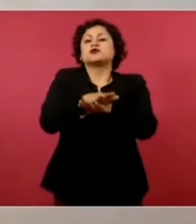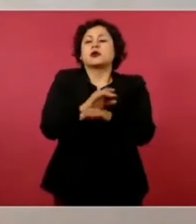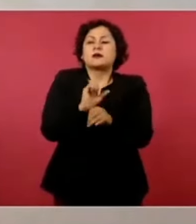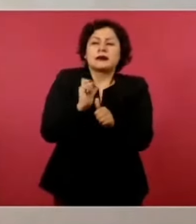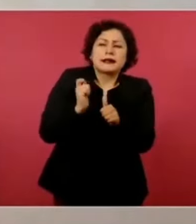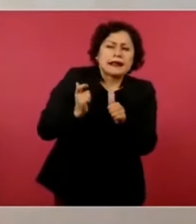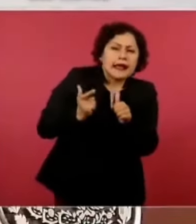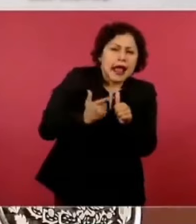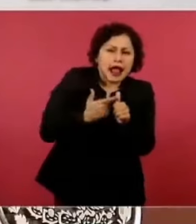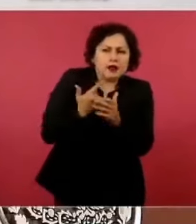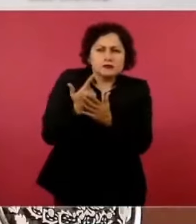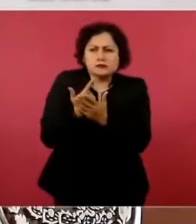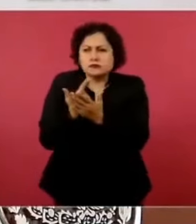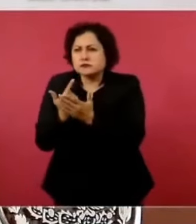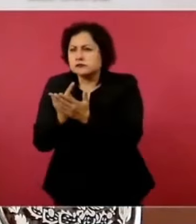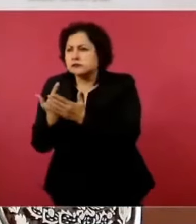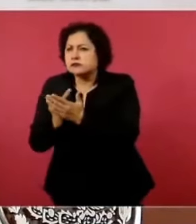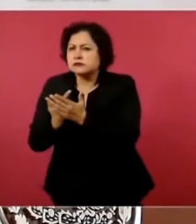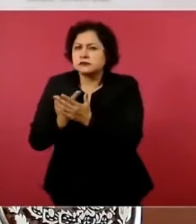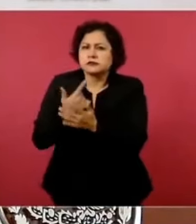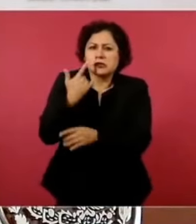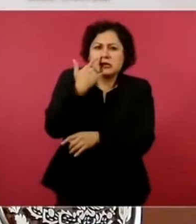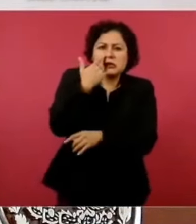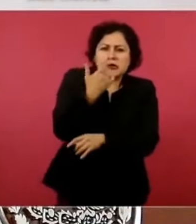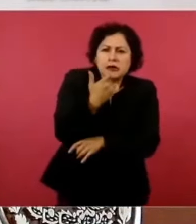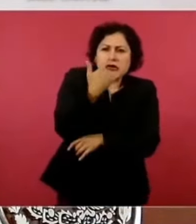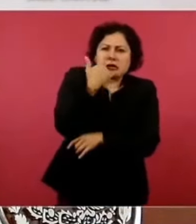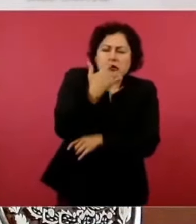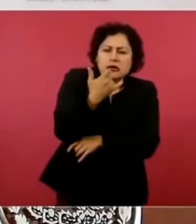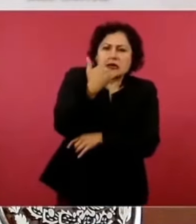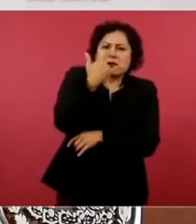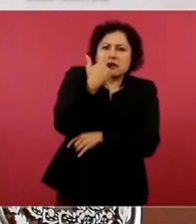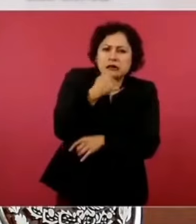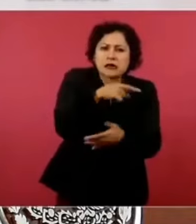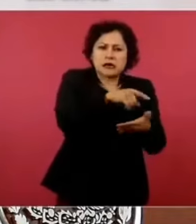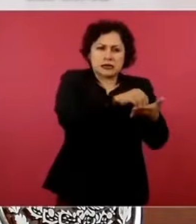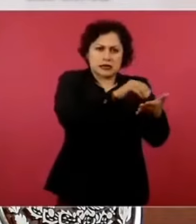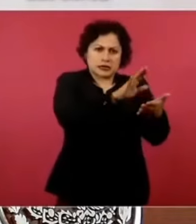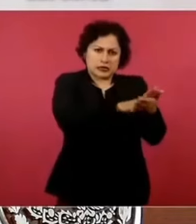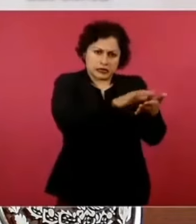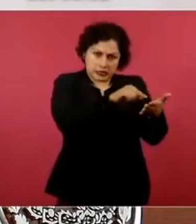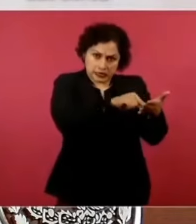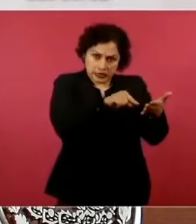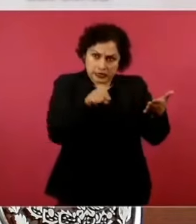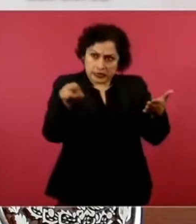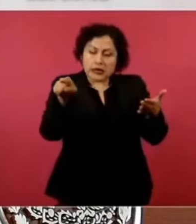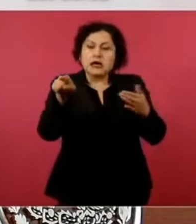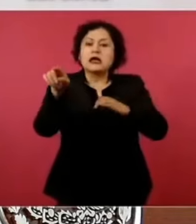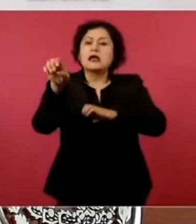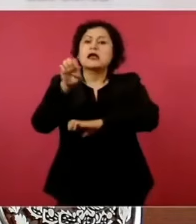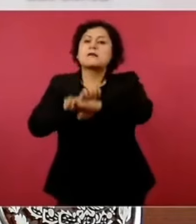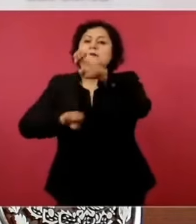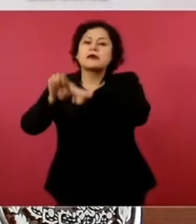juicio de la UIF ha estado cometiendo un consorcio que se denomina LATINOS.